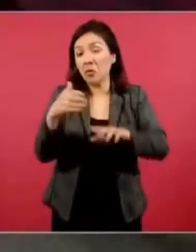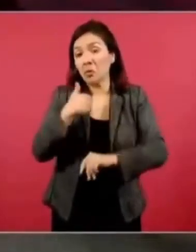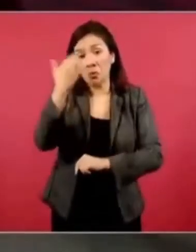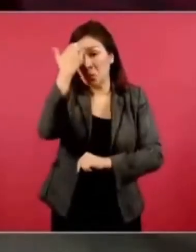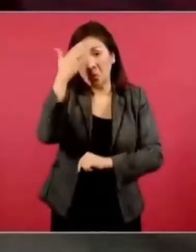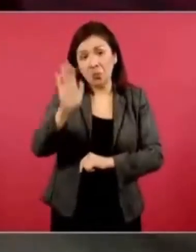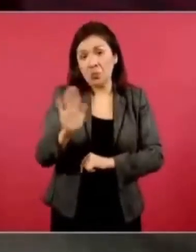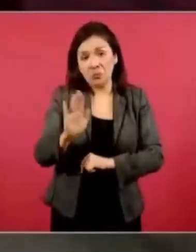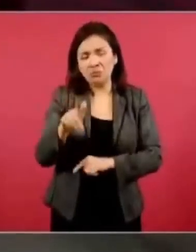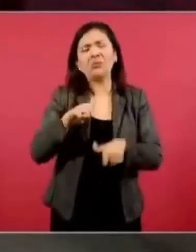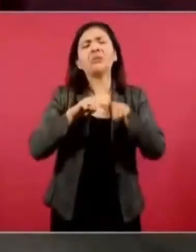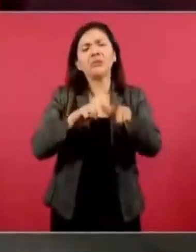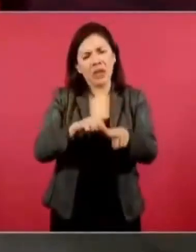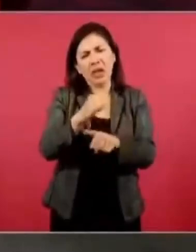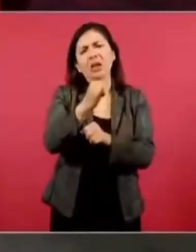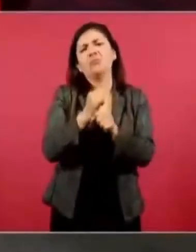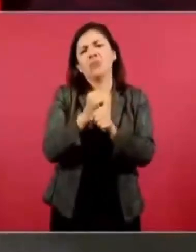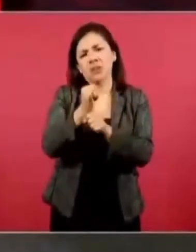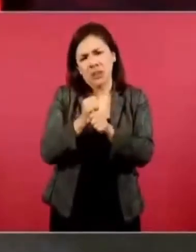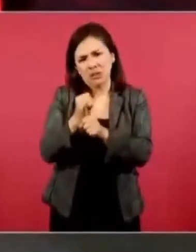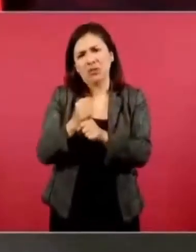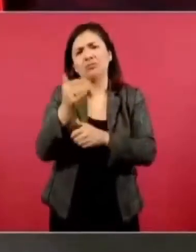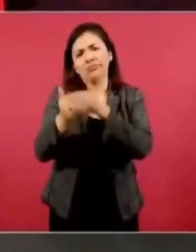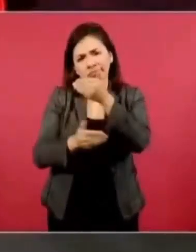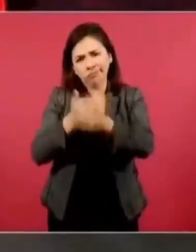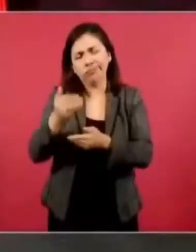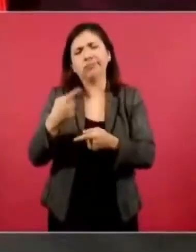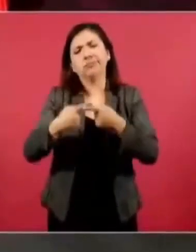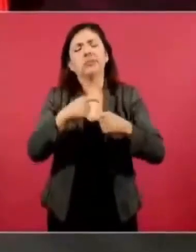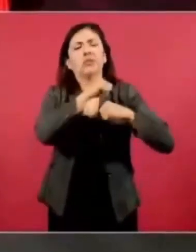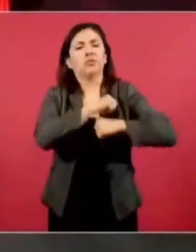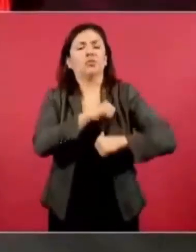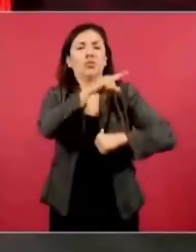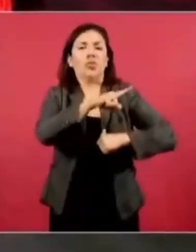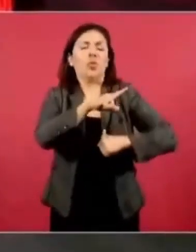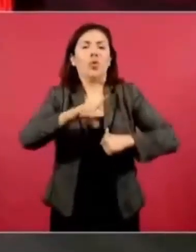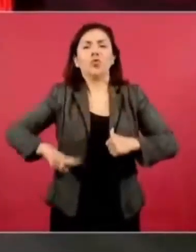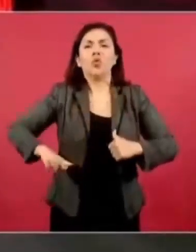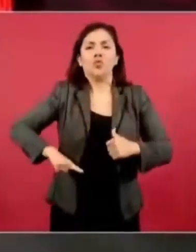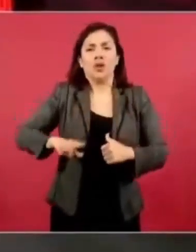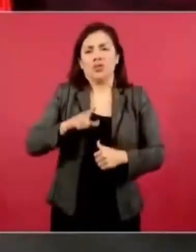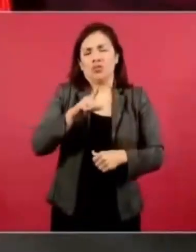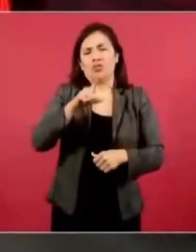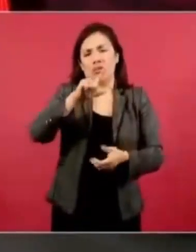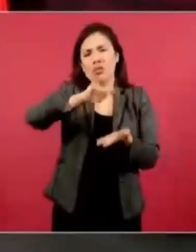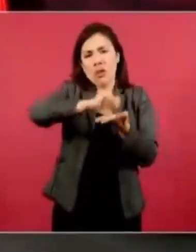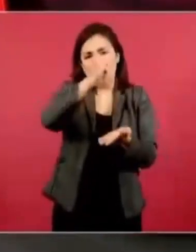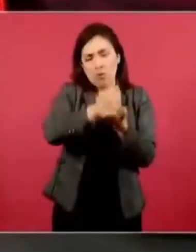la investigación, la está haciendo el gobierno del estado. Con el apoyo de nosotros.